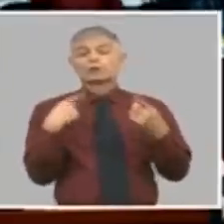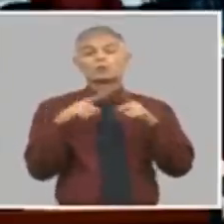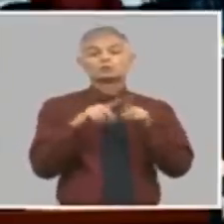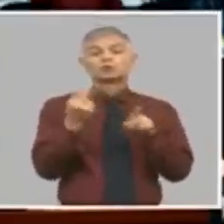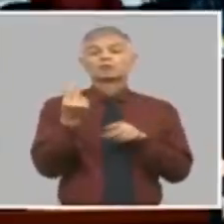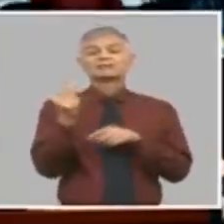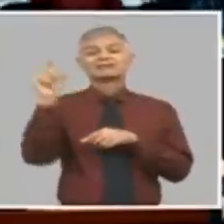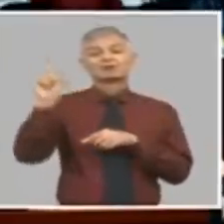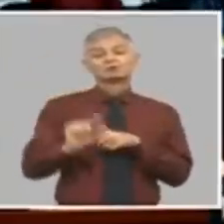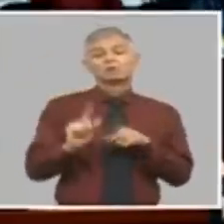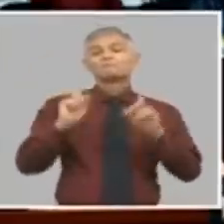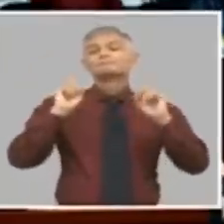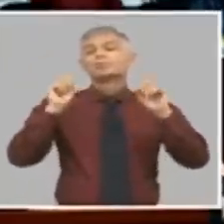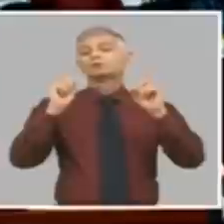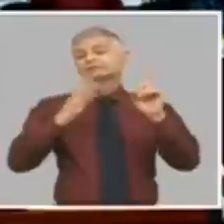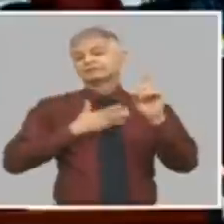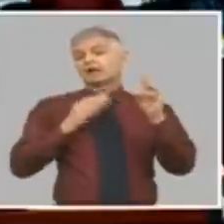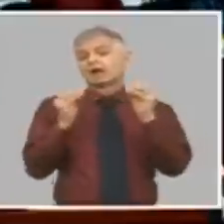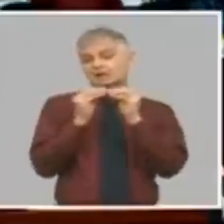empresa que produce en Cuba